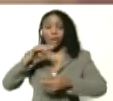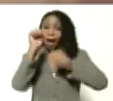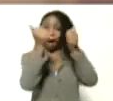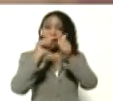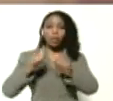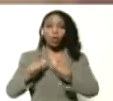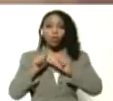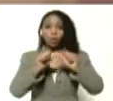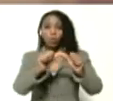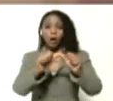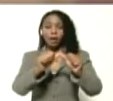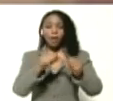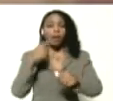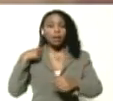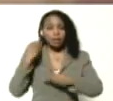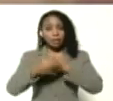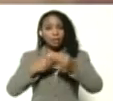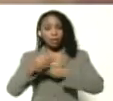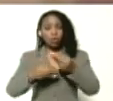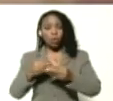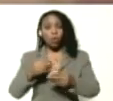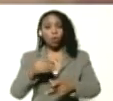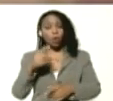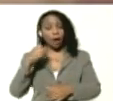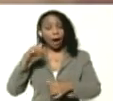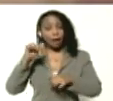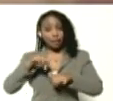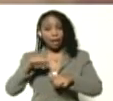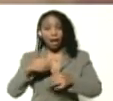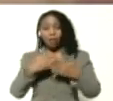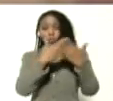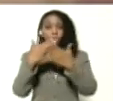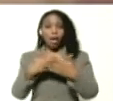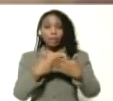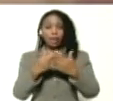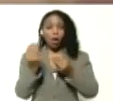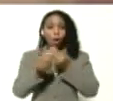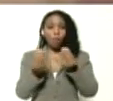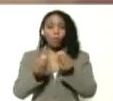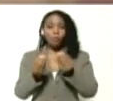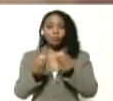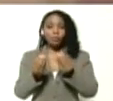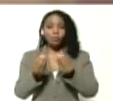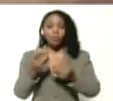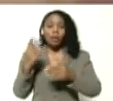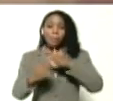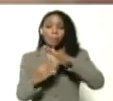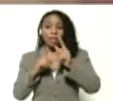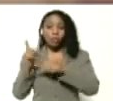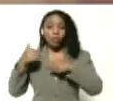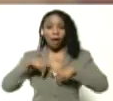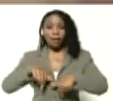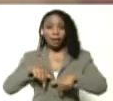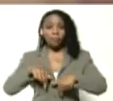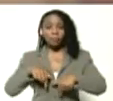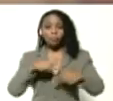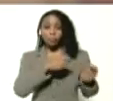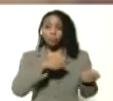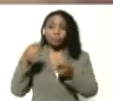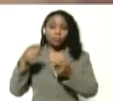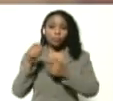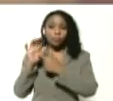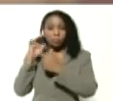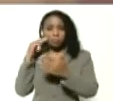para seguir potencializando los talentos que tienen nuestros jóvenes estudiantes. Y en base a esto tenemos acá, presidente, que se lo quiero mostrar,